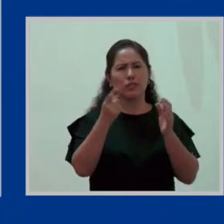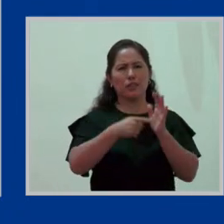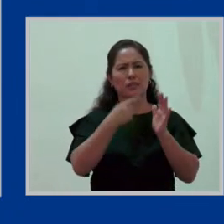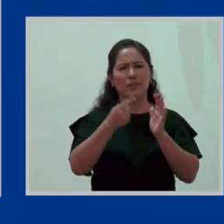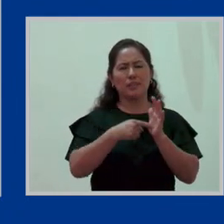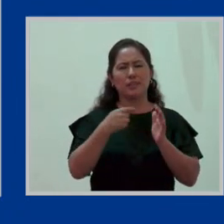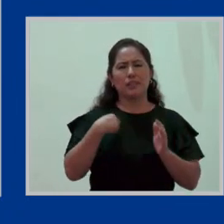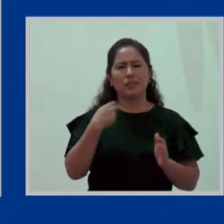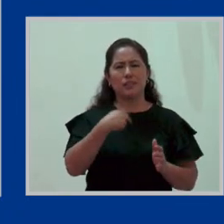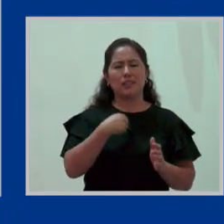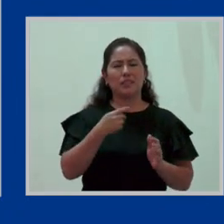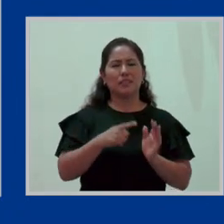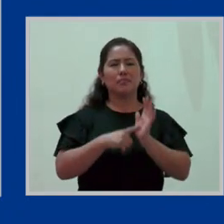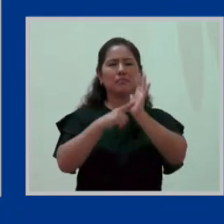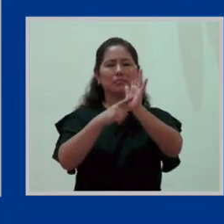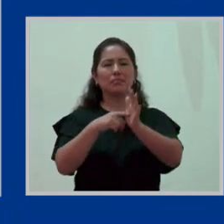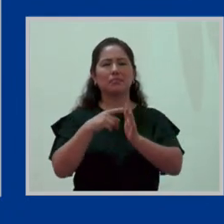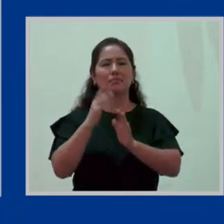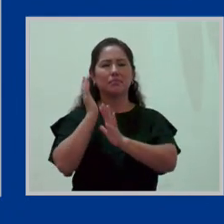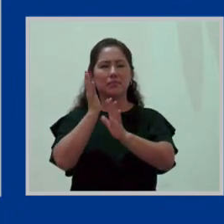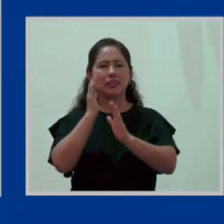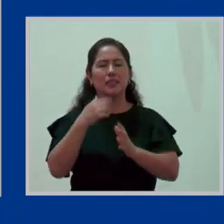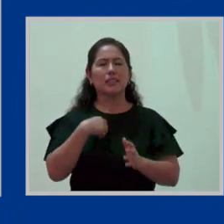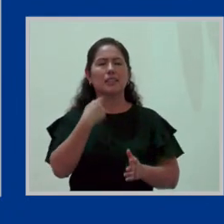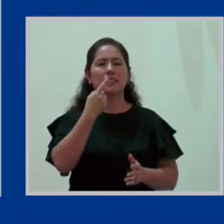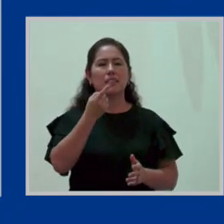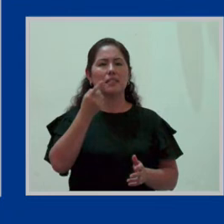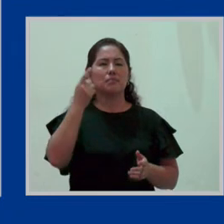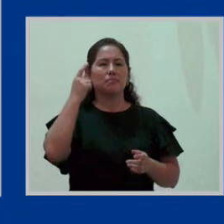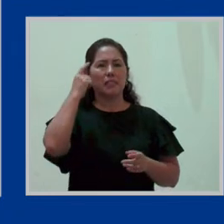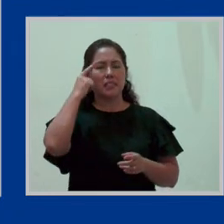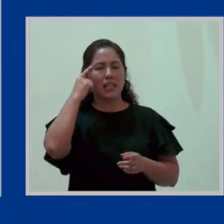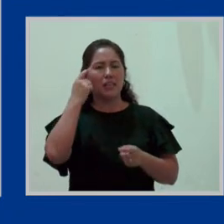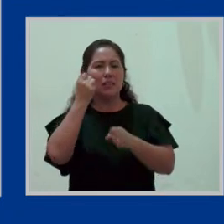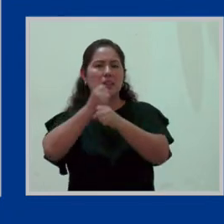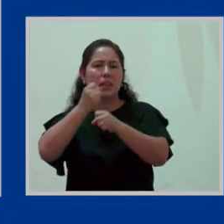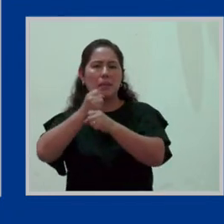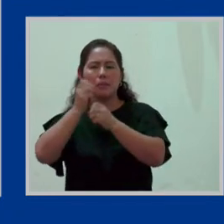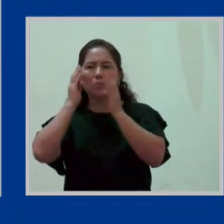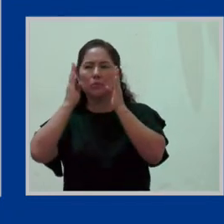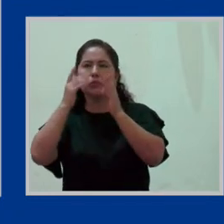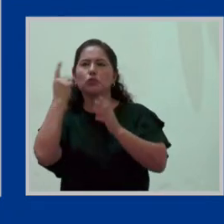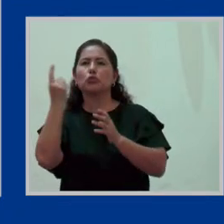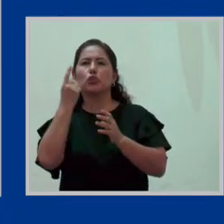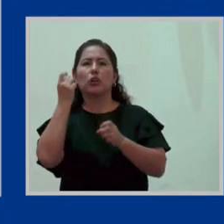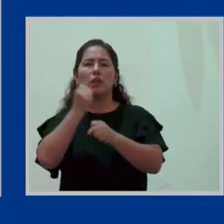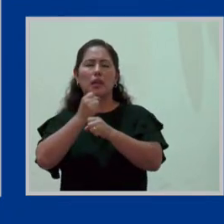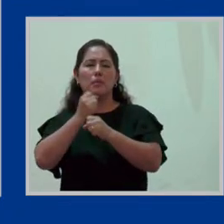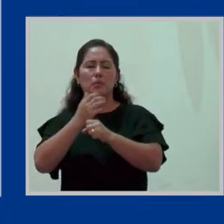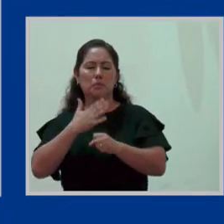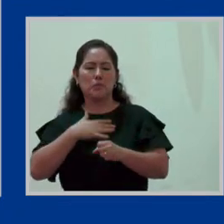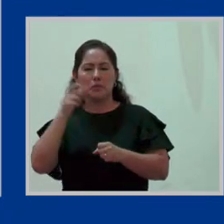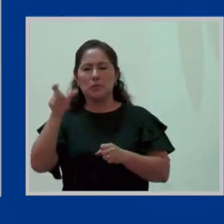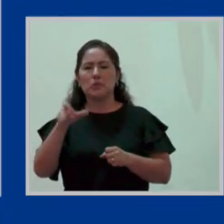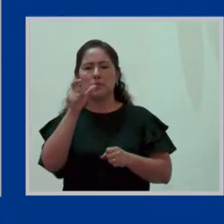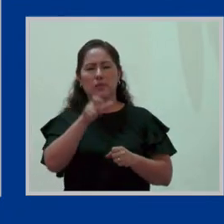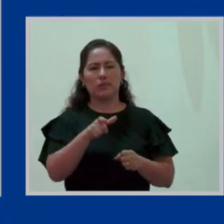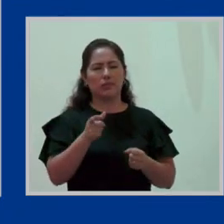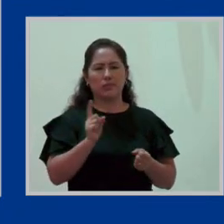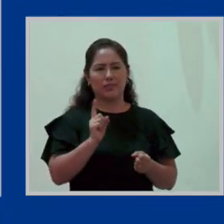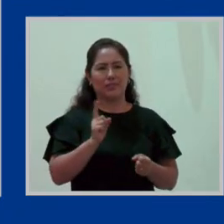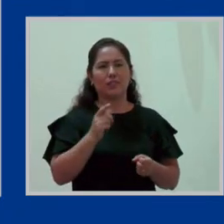ponencias solemos decir solo eso pensando en que trabajo es solo el trabajo subordinado y eso no es así.